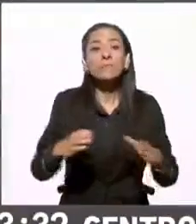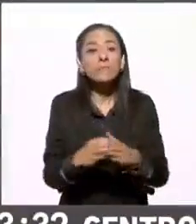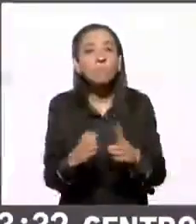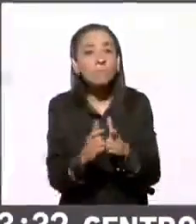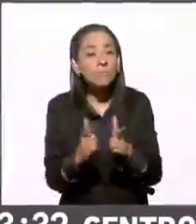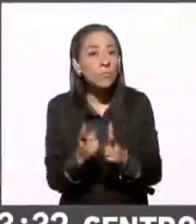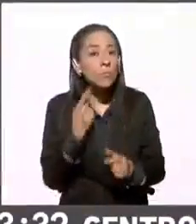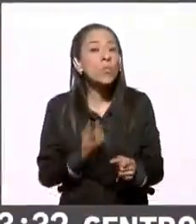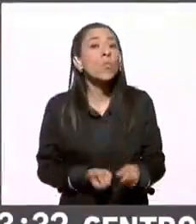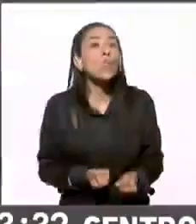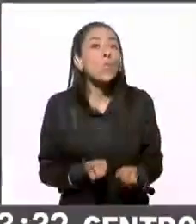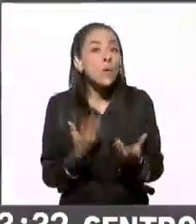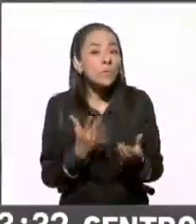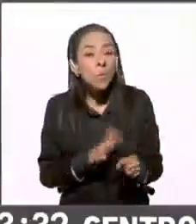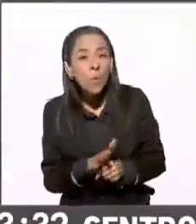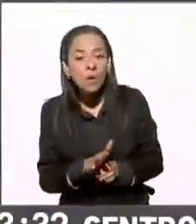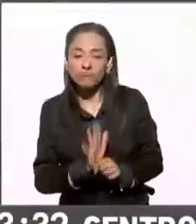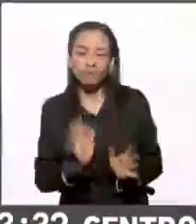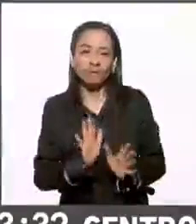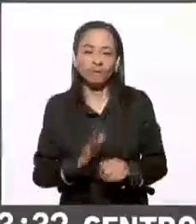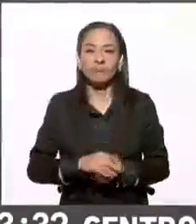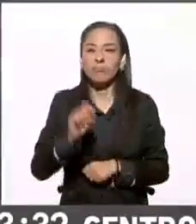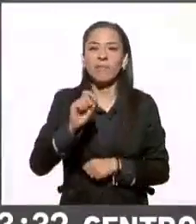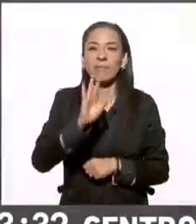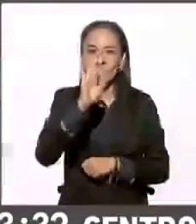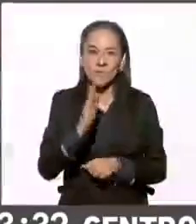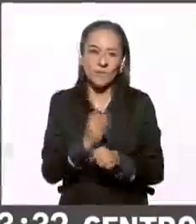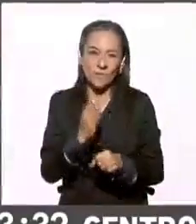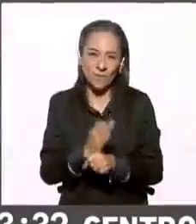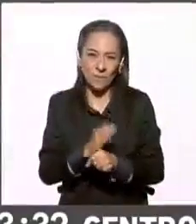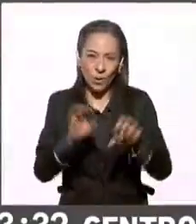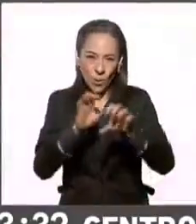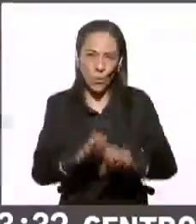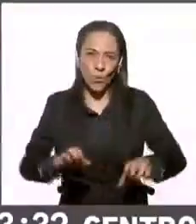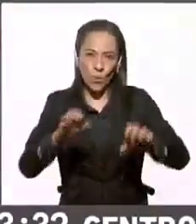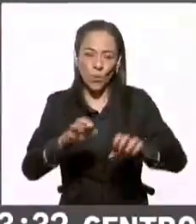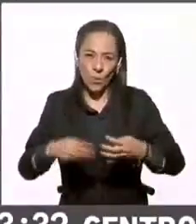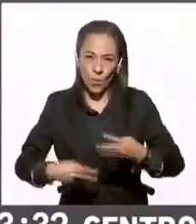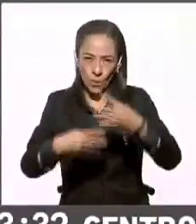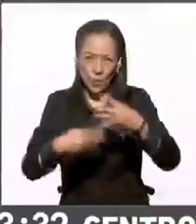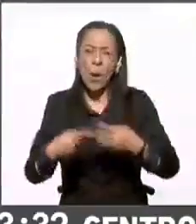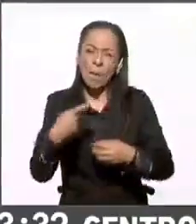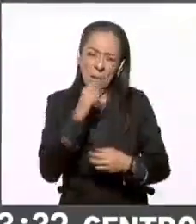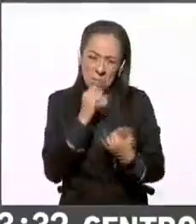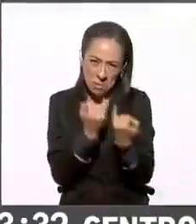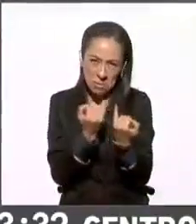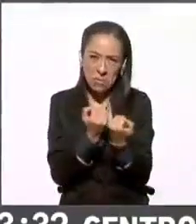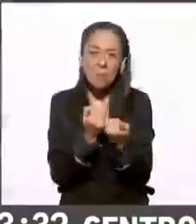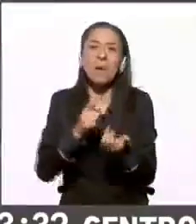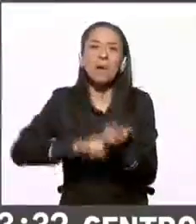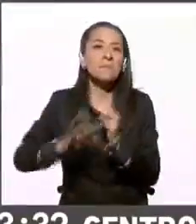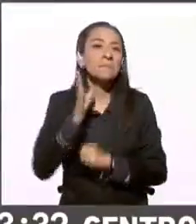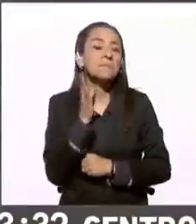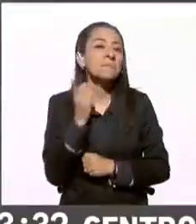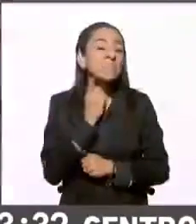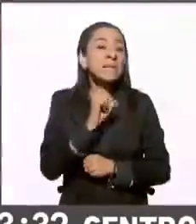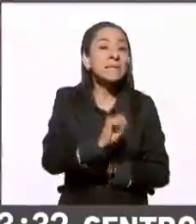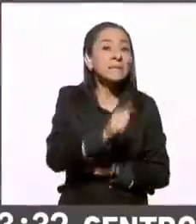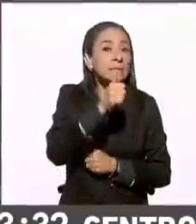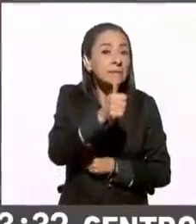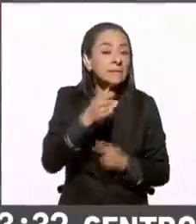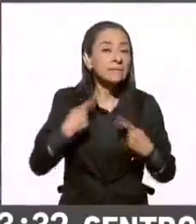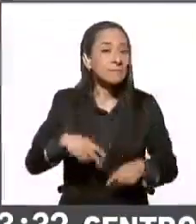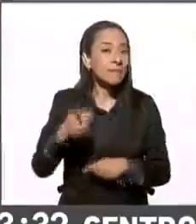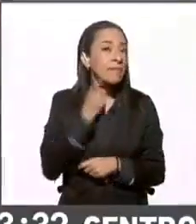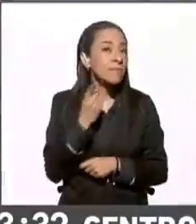con el 20% de las actas computadas, pero saben que también hay proyecciones en el Congreso, son 66 diputados